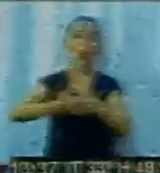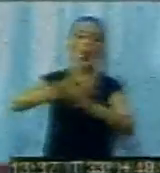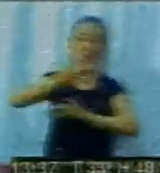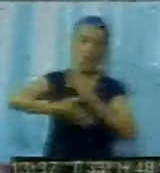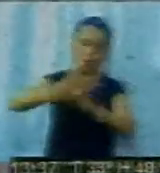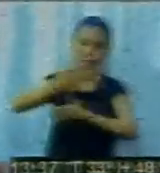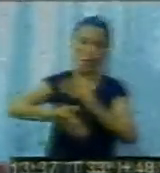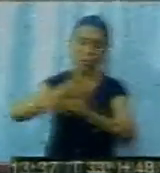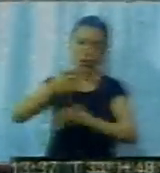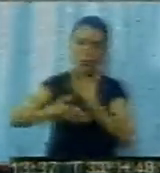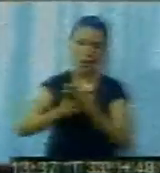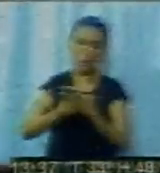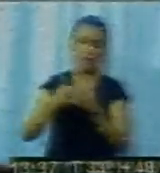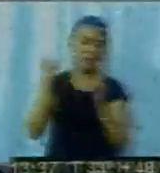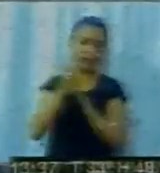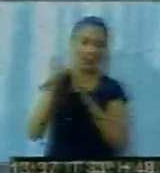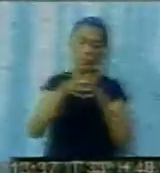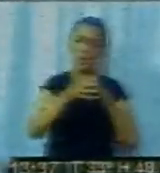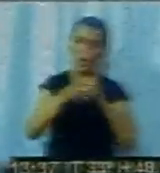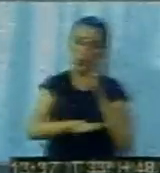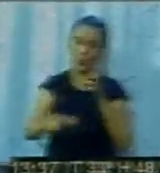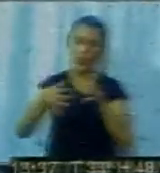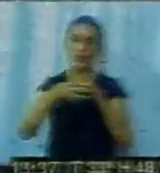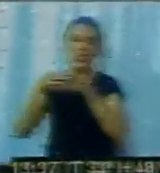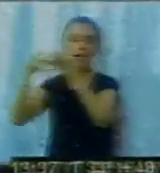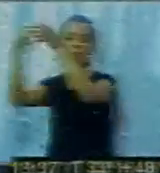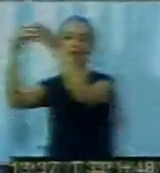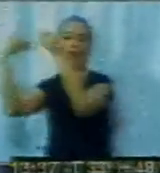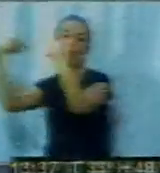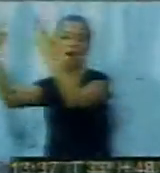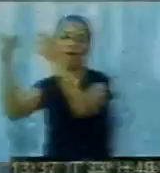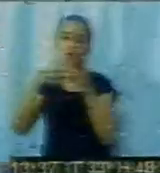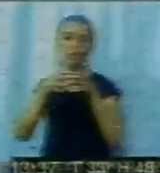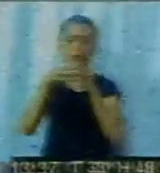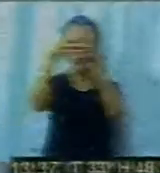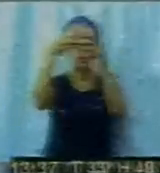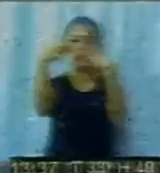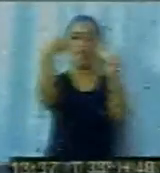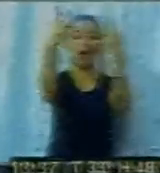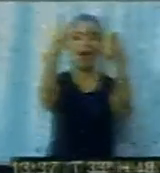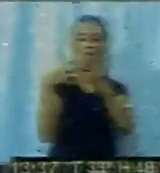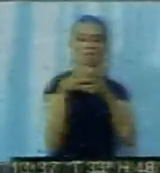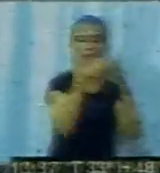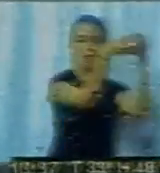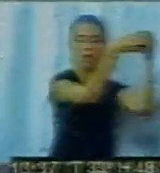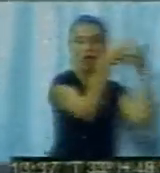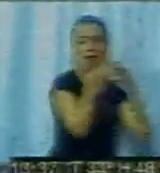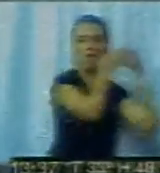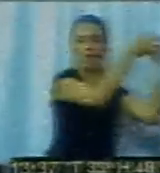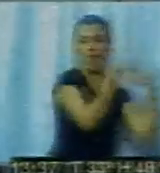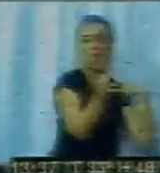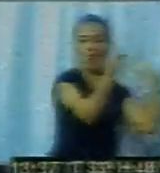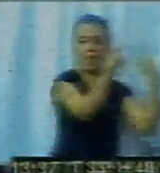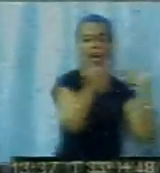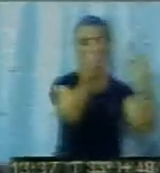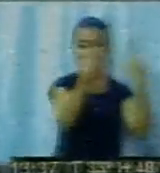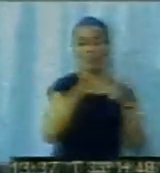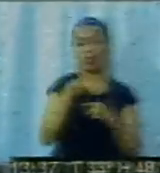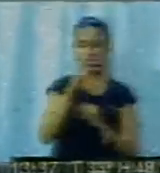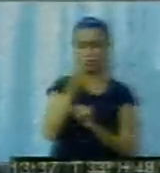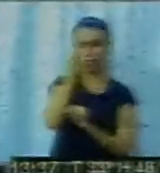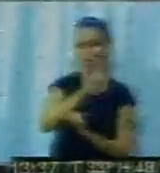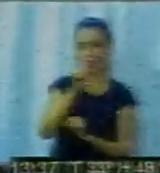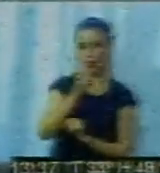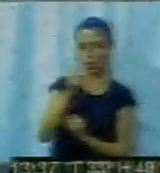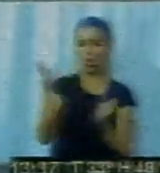colonias son salidas, y bueno, eso ya estamos con un profe que está trabajando conmigo, que